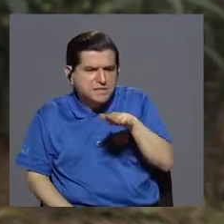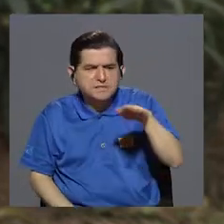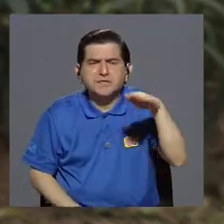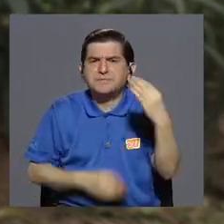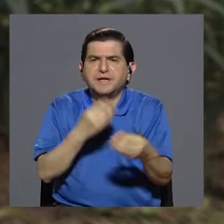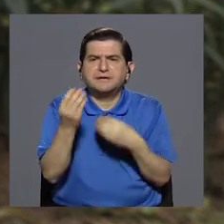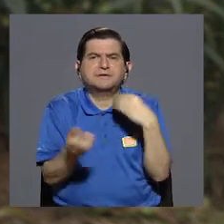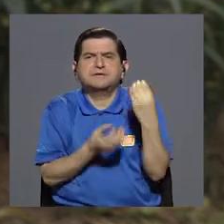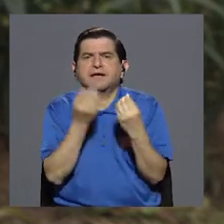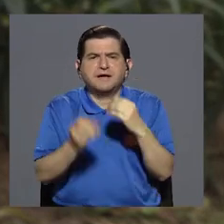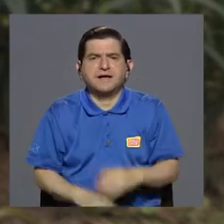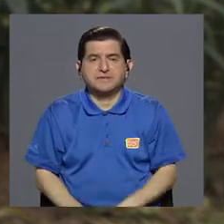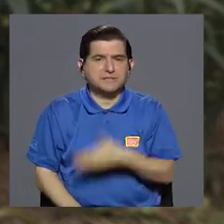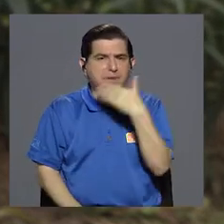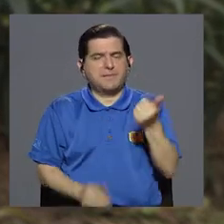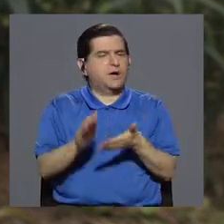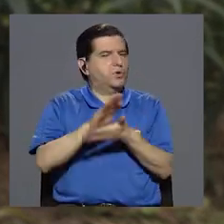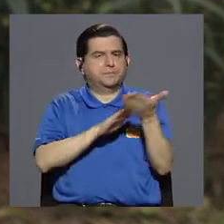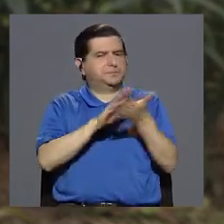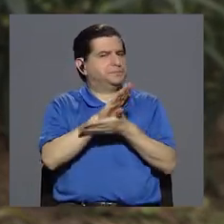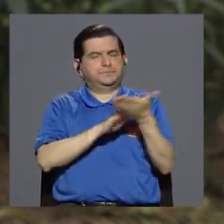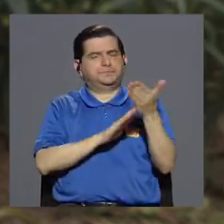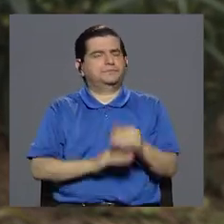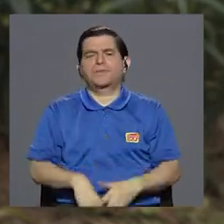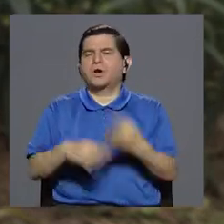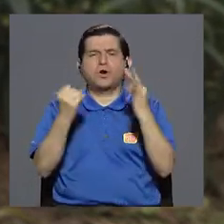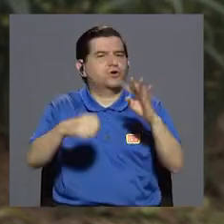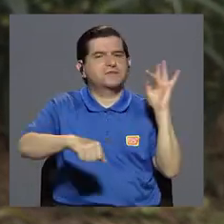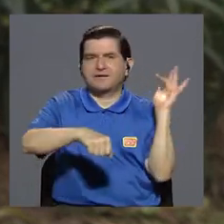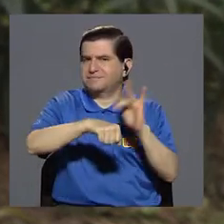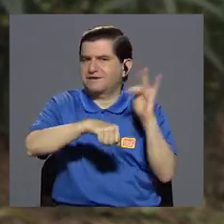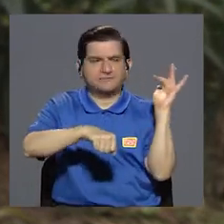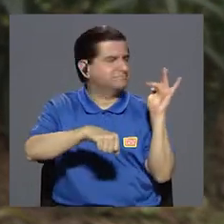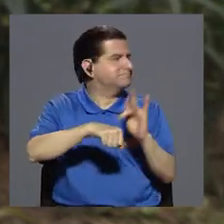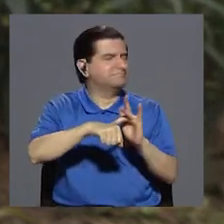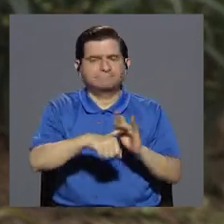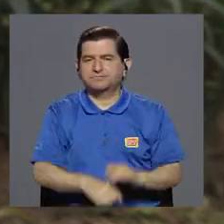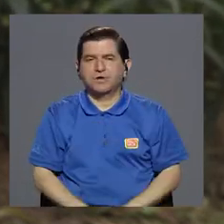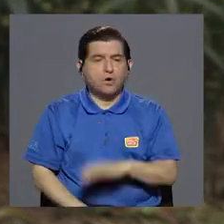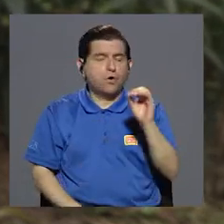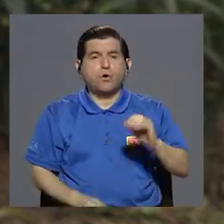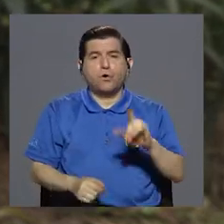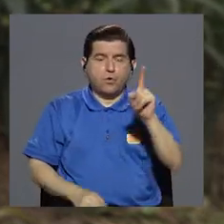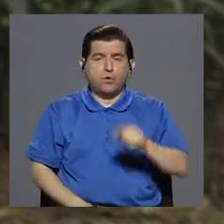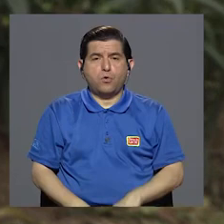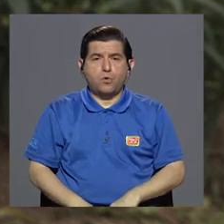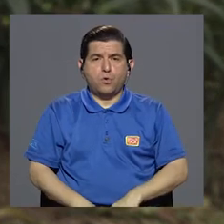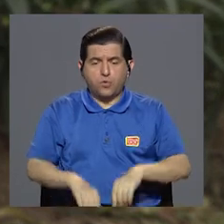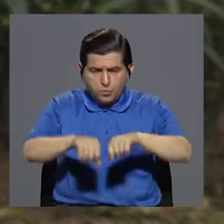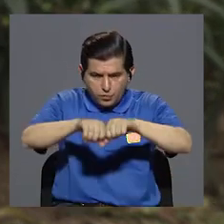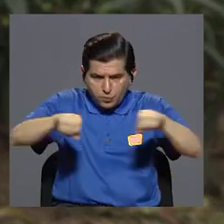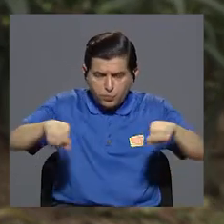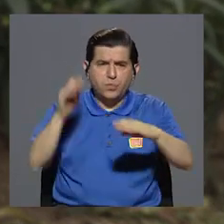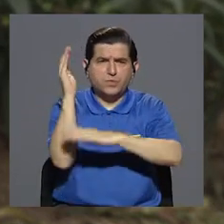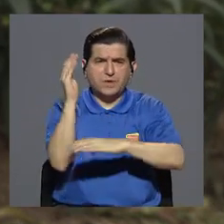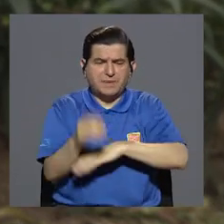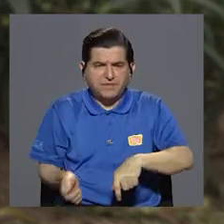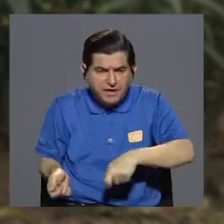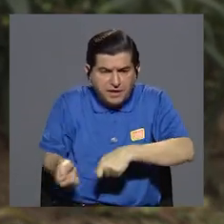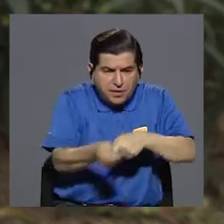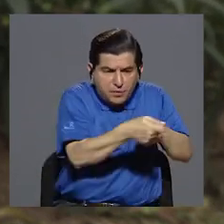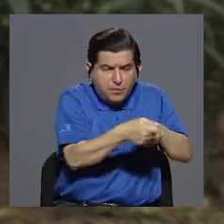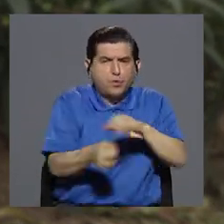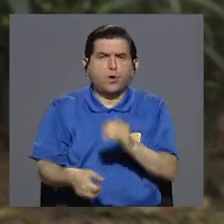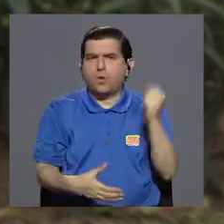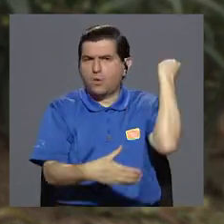campo, lo que tiene que hacer es retirarse. Es decir, no tratar de tocarla, ni correrla con un palo, ni mucho menos matarla,